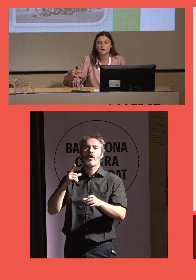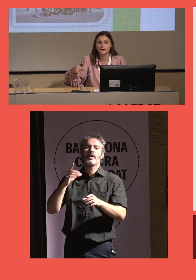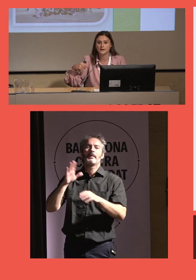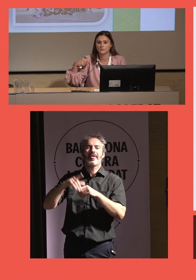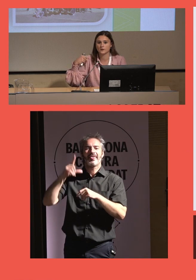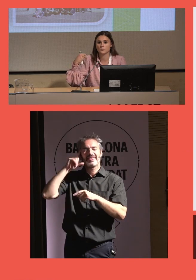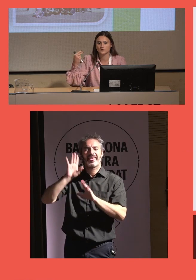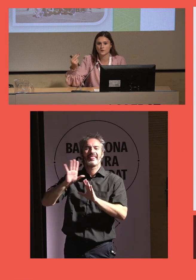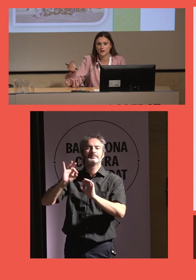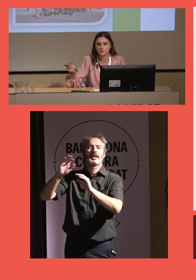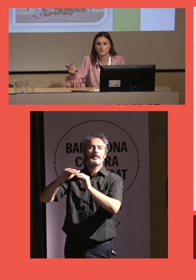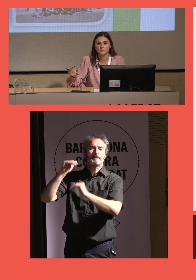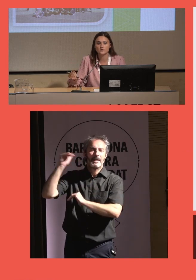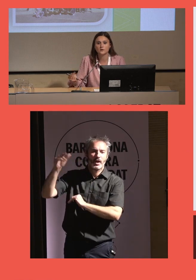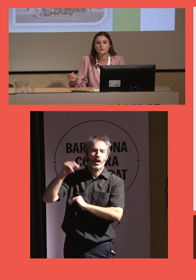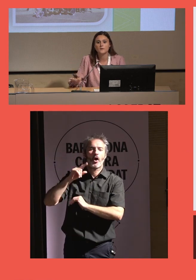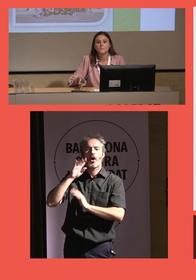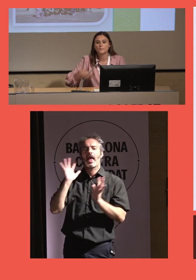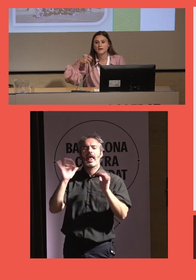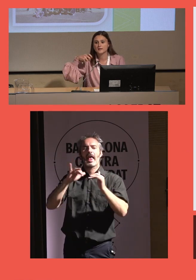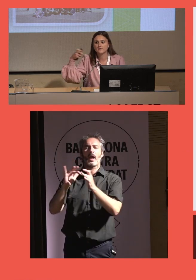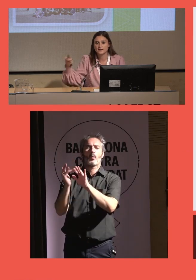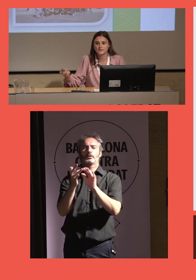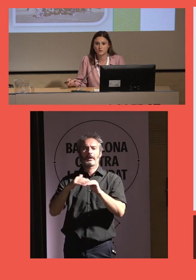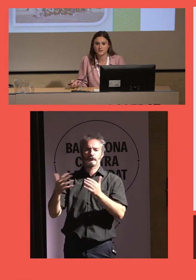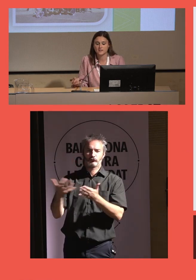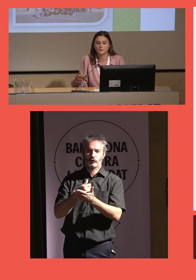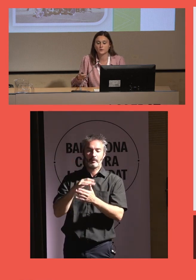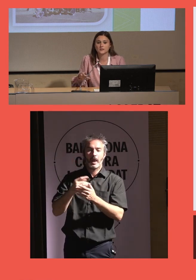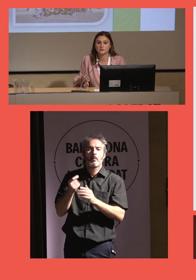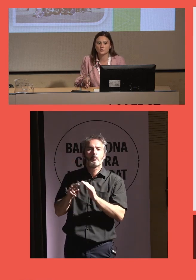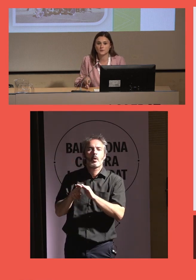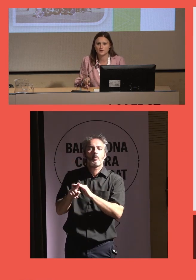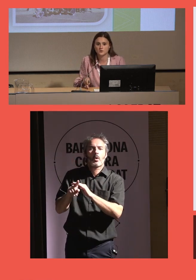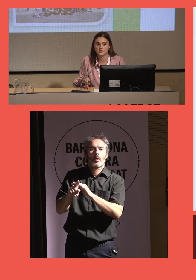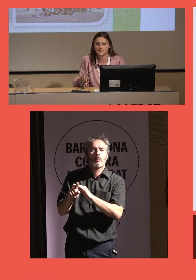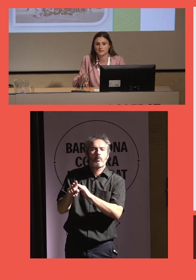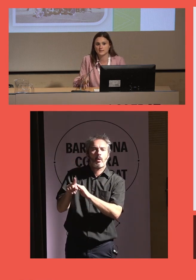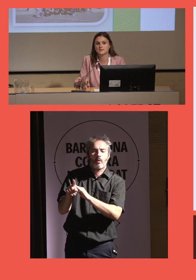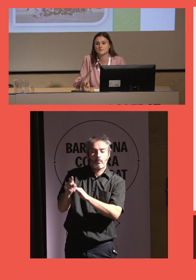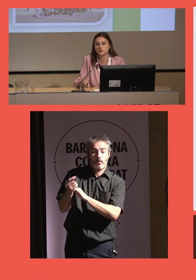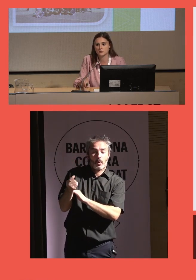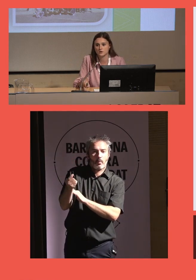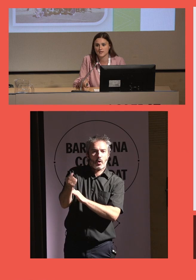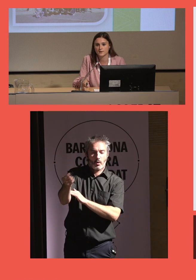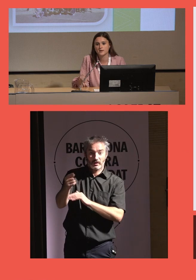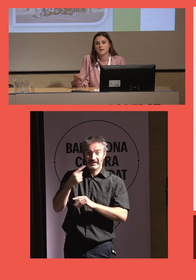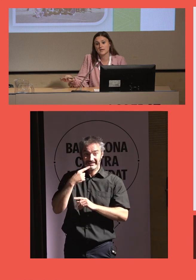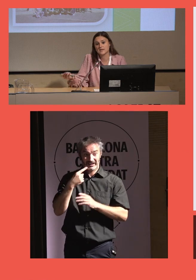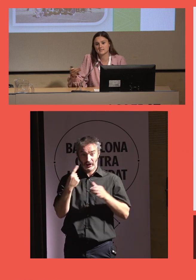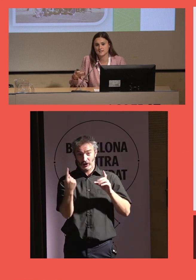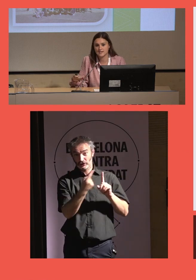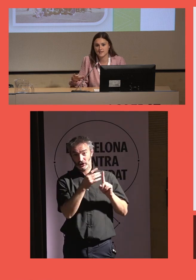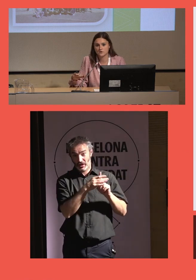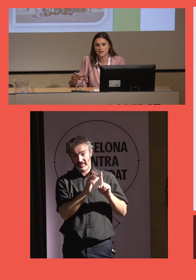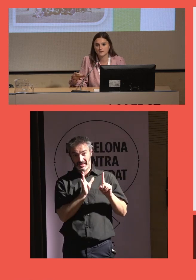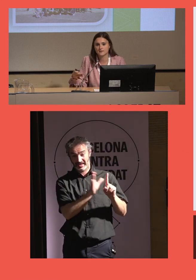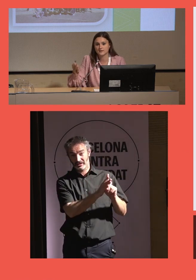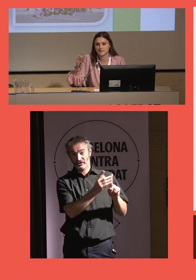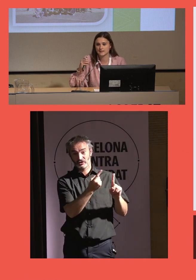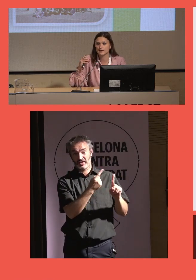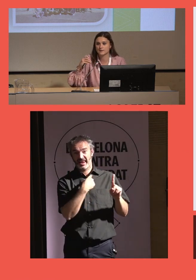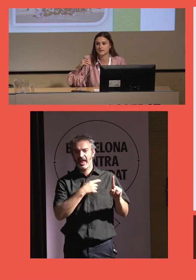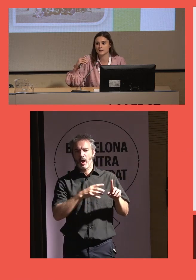del Mayor, en un encuentro que hagamos entre todos, para que vayan progresando. Porque si tú a una persona que tiene sentimiento de soledad y que está aislada